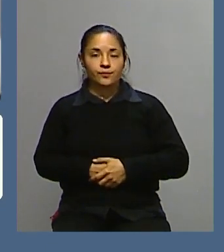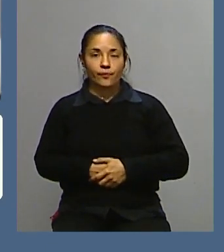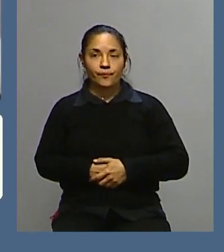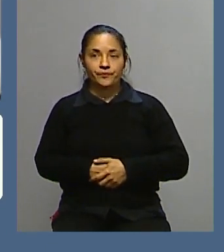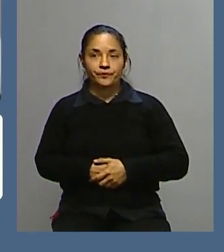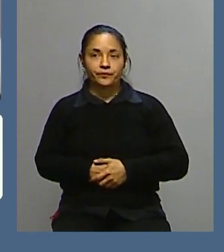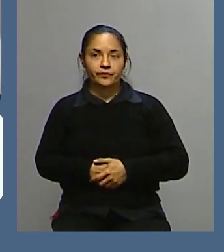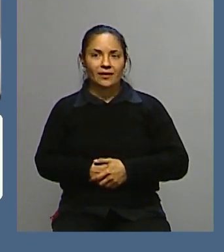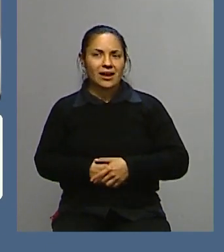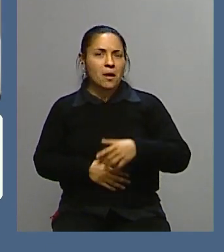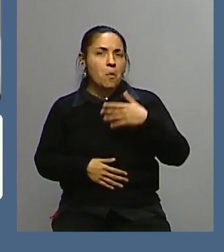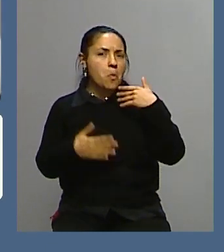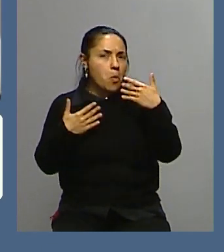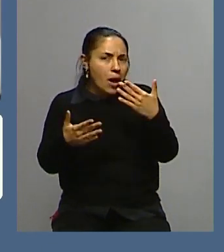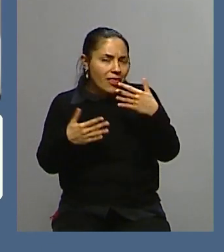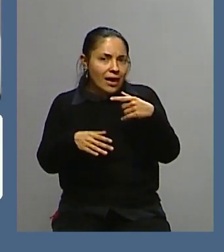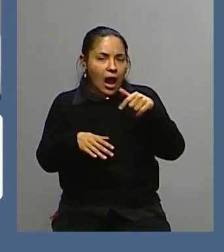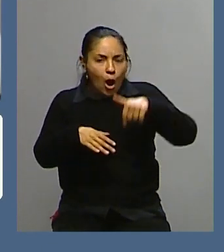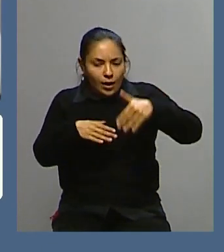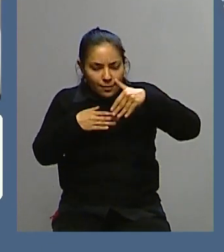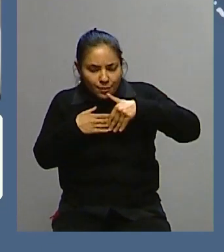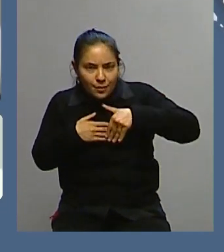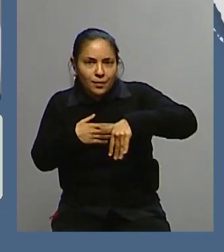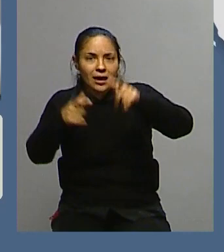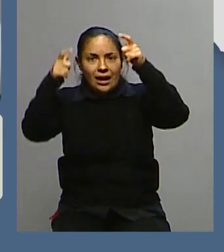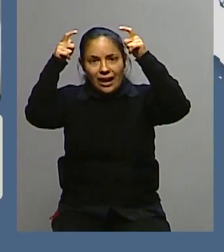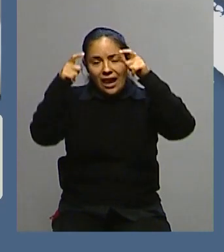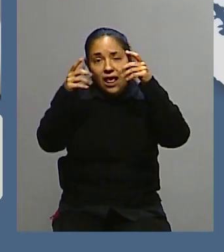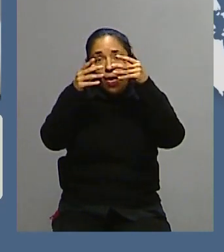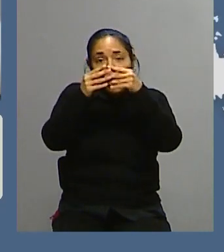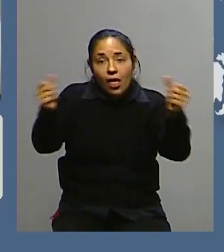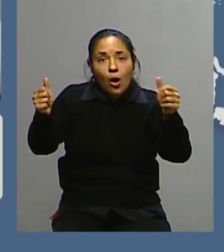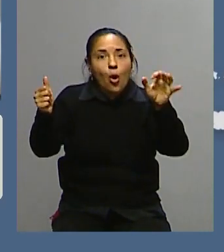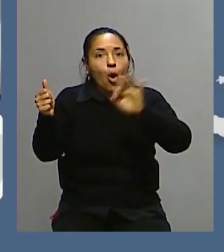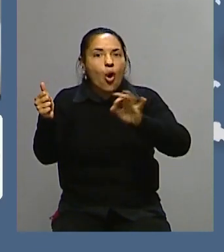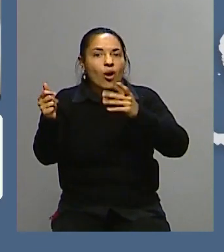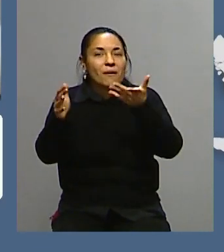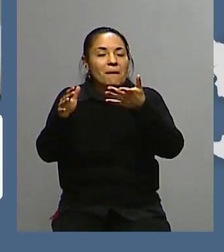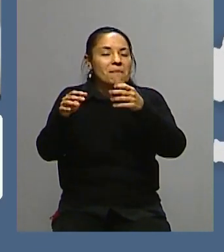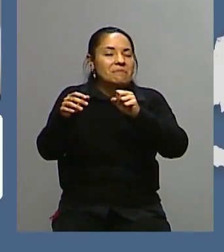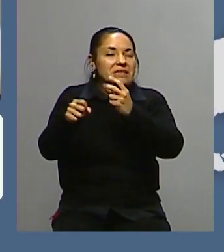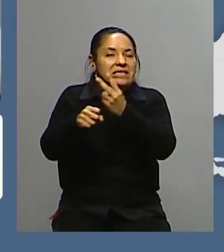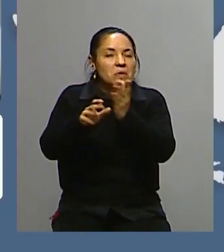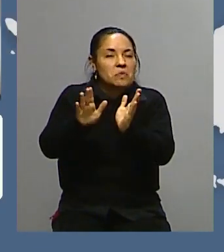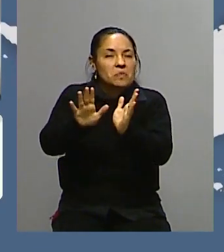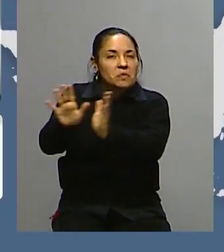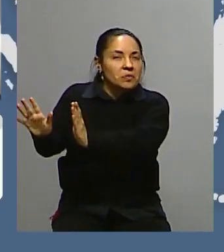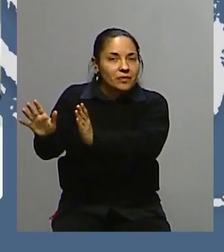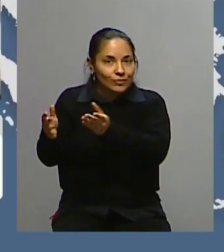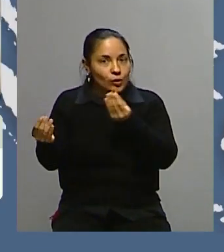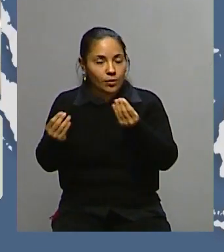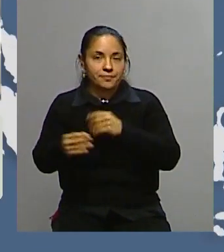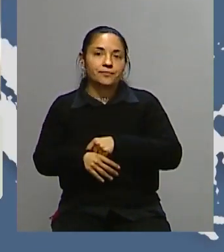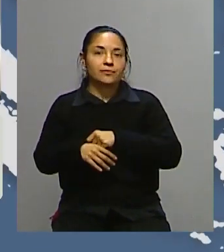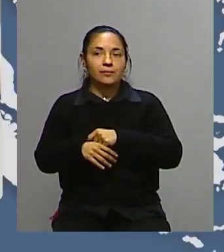¿se viene una extinción de las monarquías o menos protagonismo si se le quiere decir de otra manera más liviana? Bueno, menos